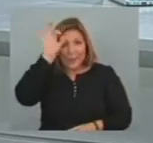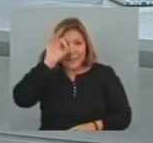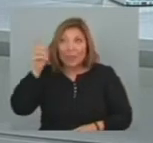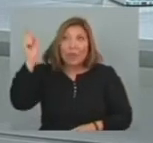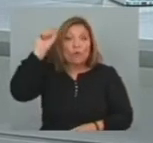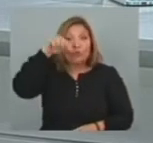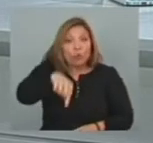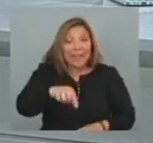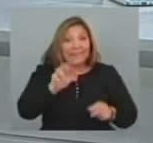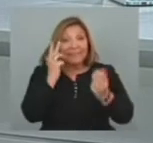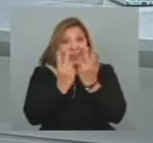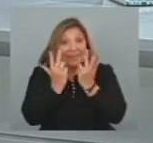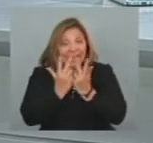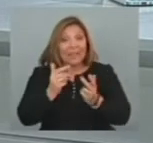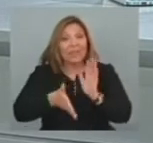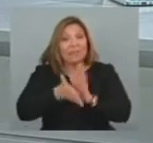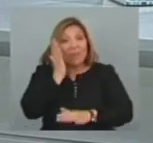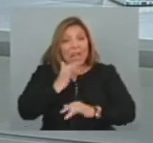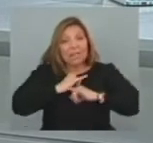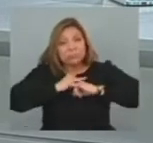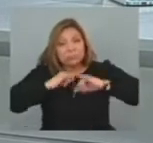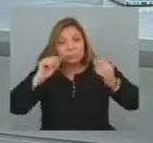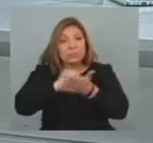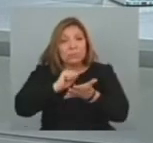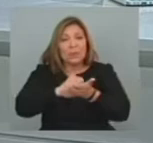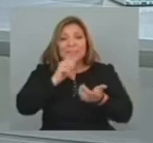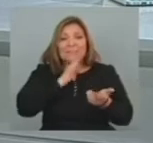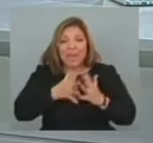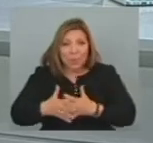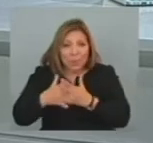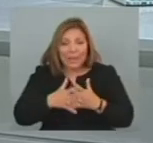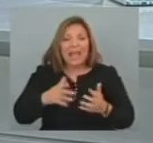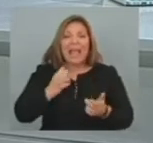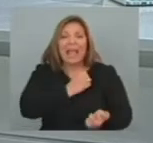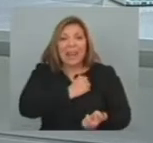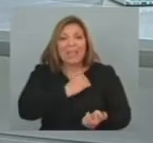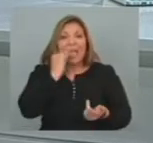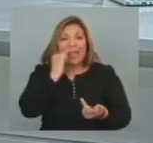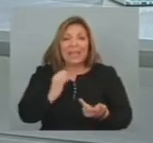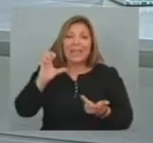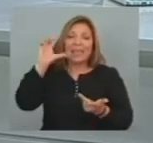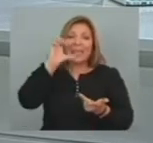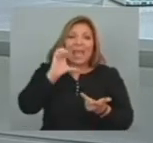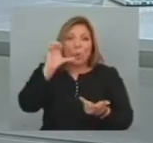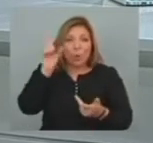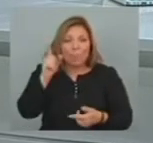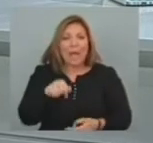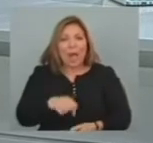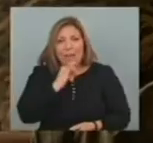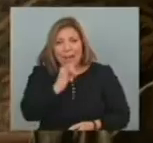33 Será publicada En Estados Unidos Canadá Y Europa Majo Borges Tiene los detalles